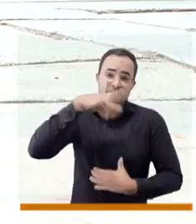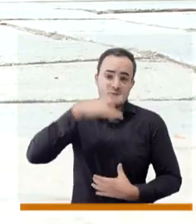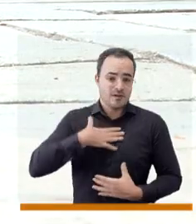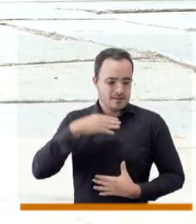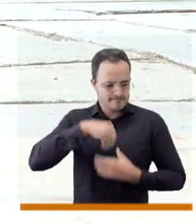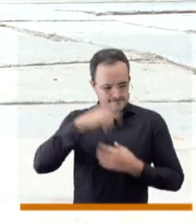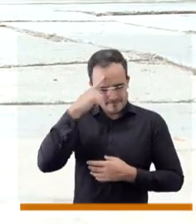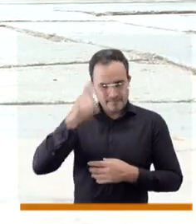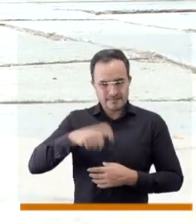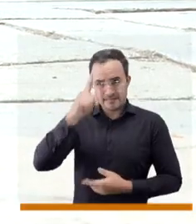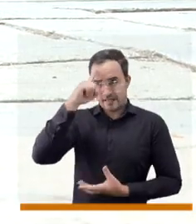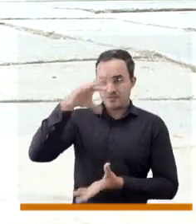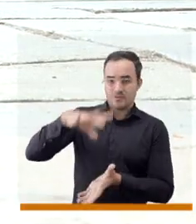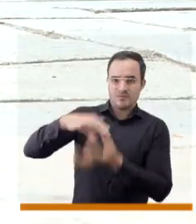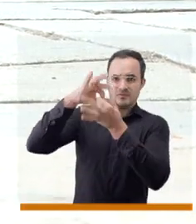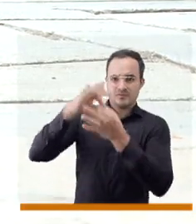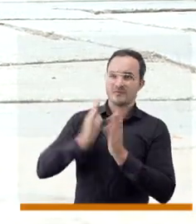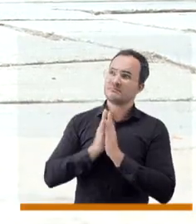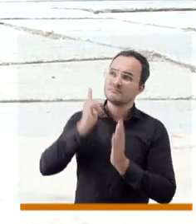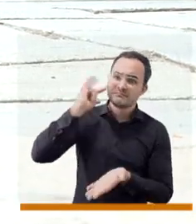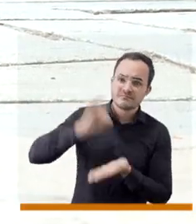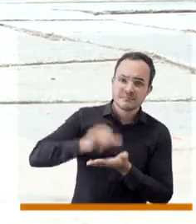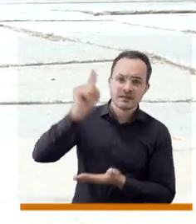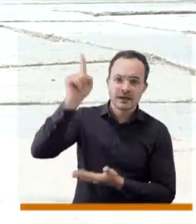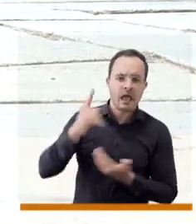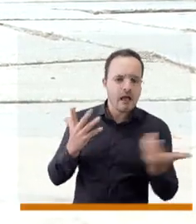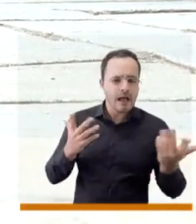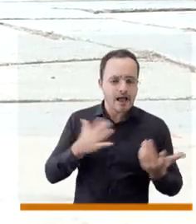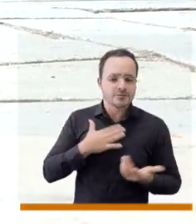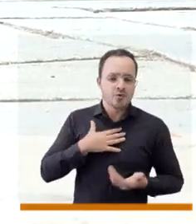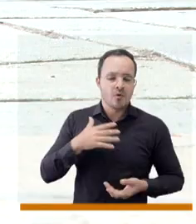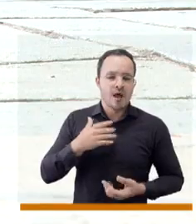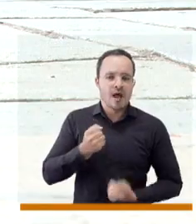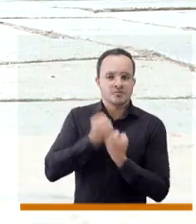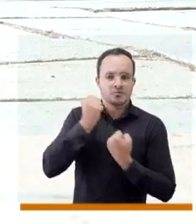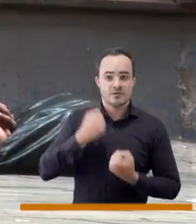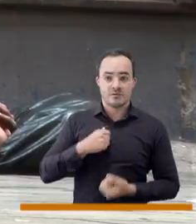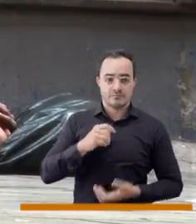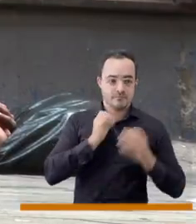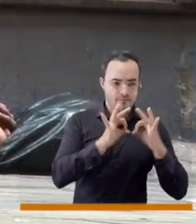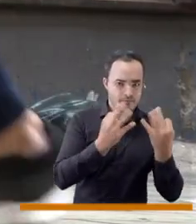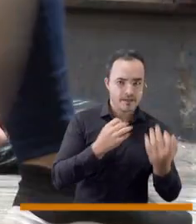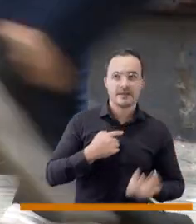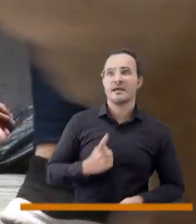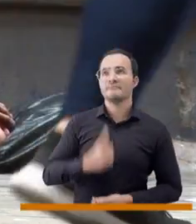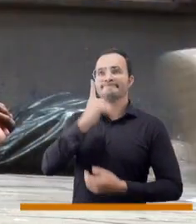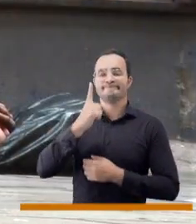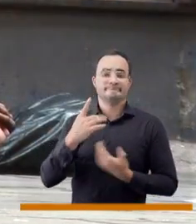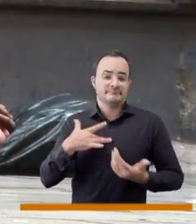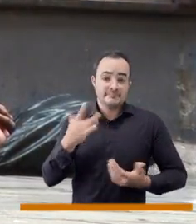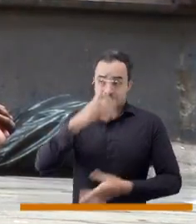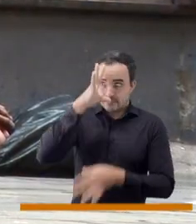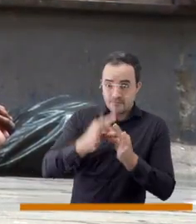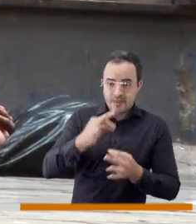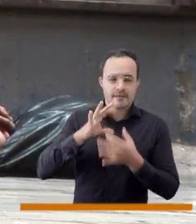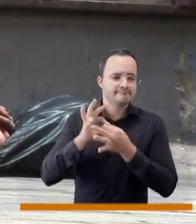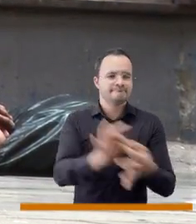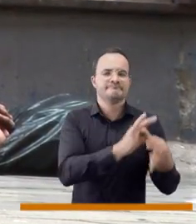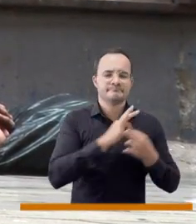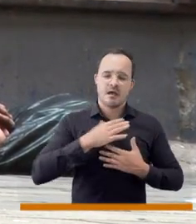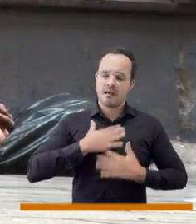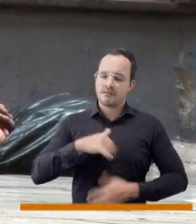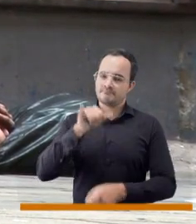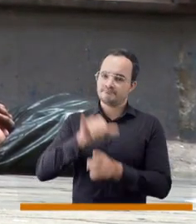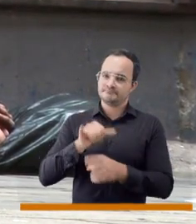lo personal y para nuestro equipo de trabajo la espiritualidad la abordamos, la acompañamos y sentimos que es una oportunidad que tiene el ser humano de estar